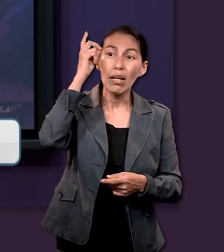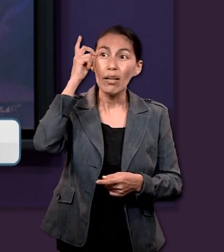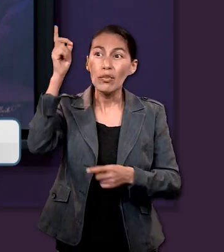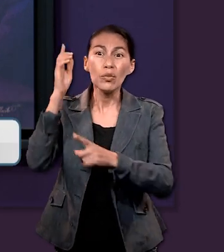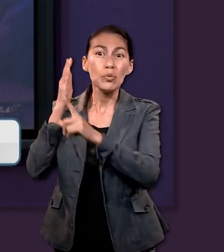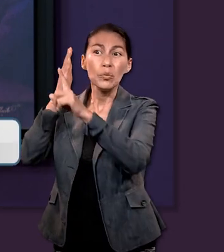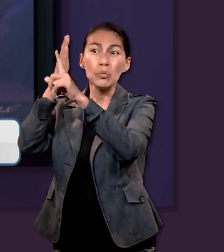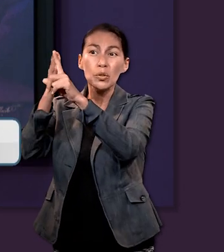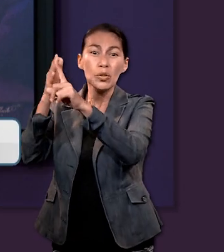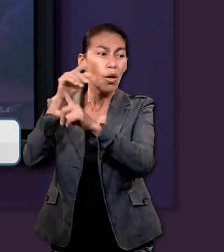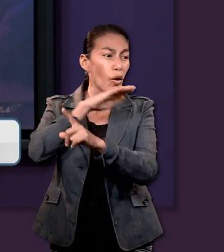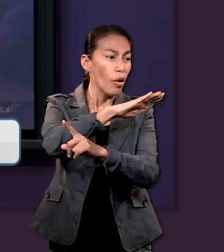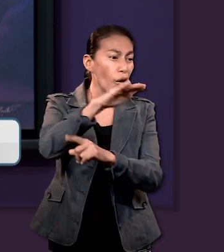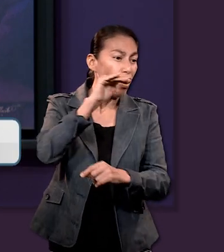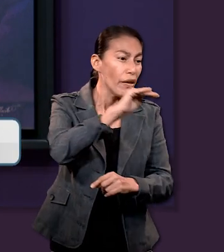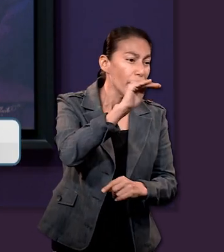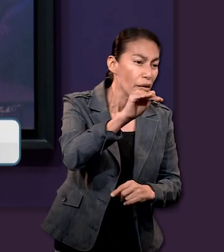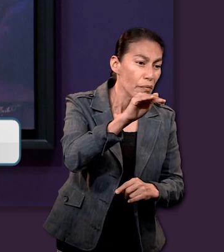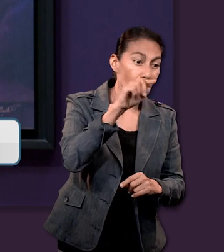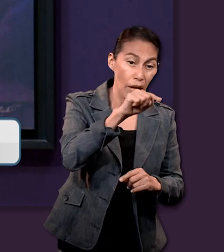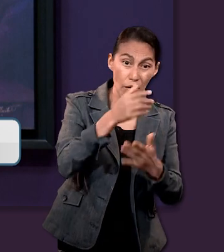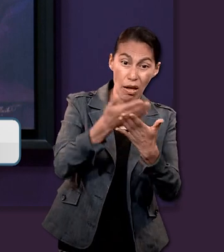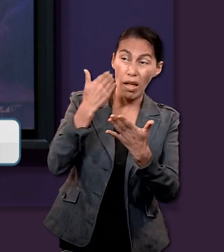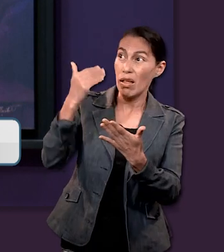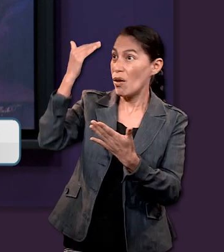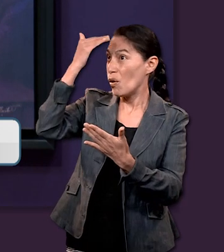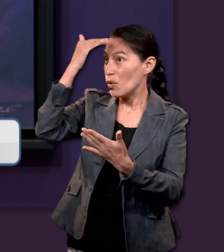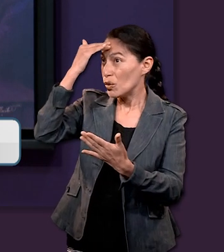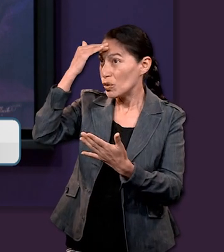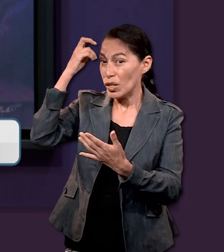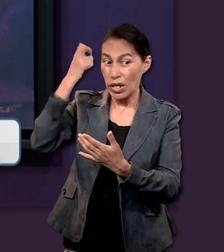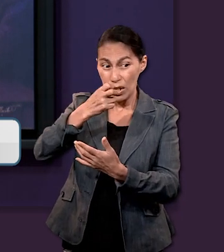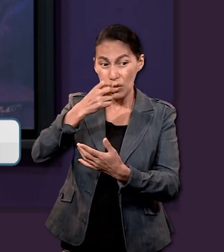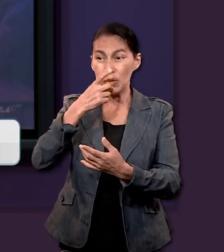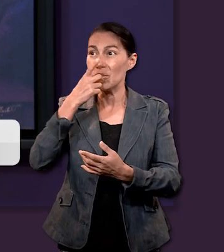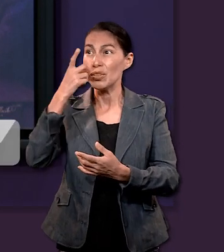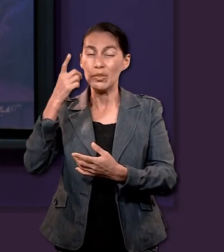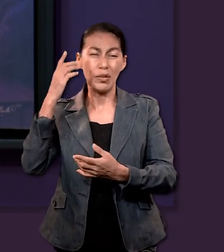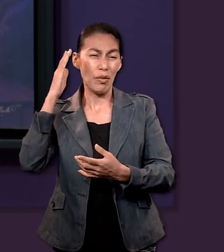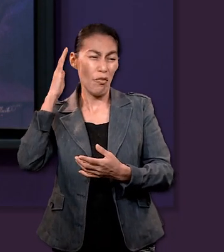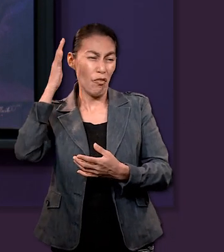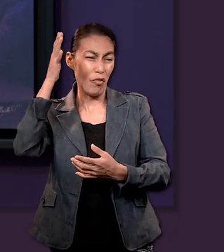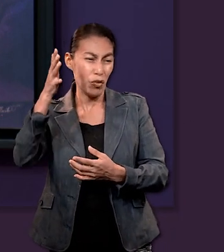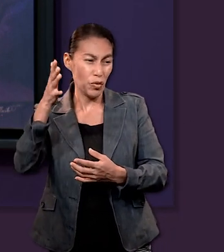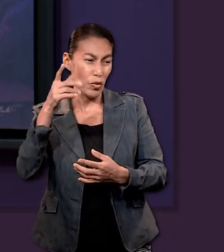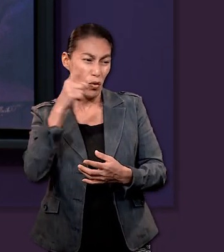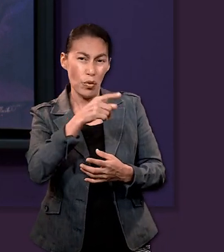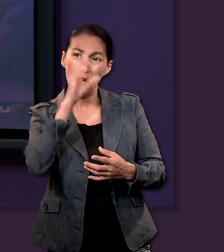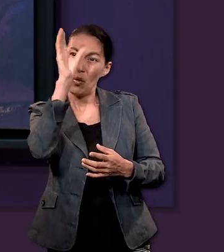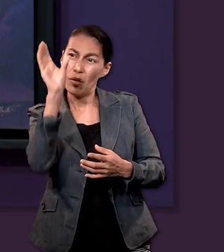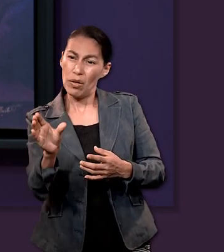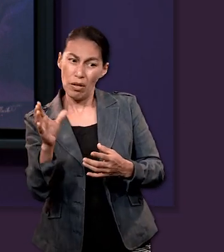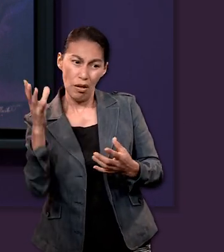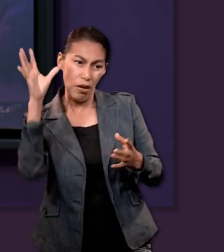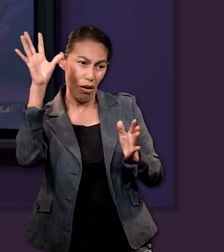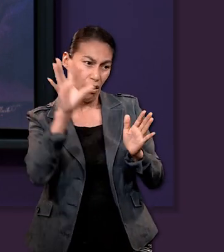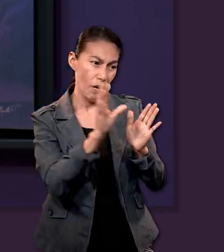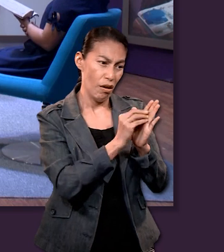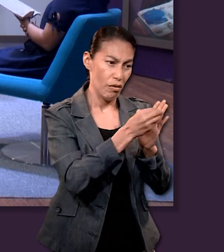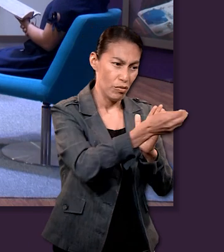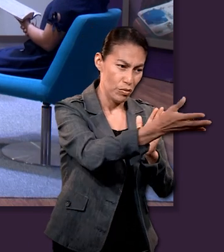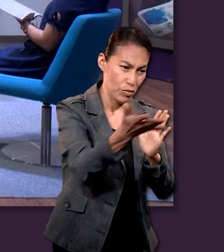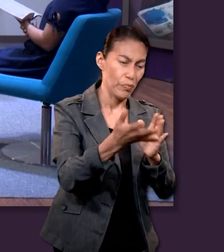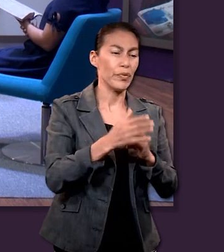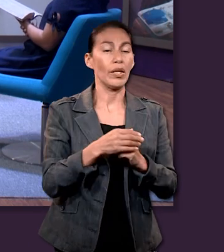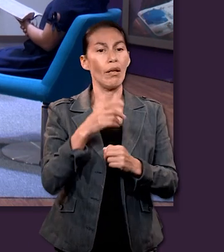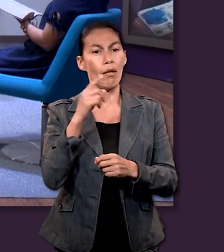su propósito son llamados. Porque a los que antes conoció también los predestinó para que fuesen hechos conformes a la imagen de su